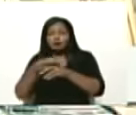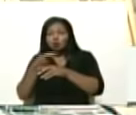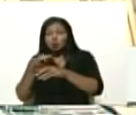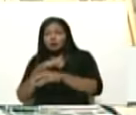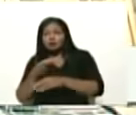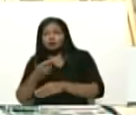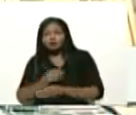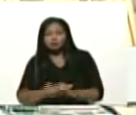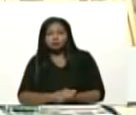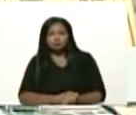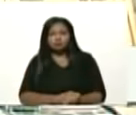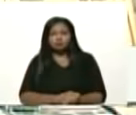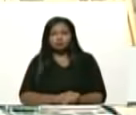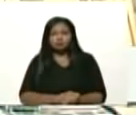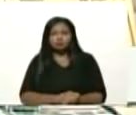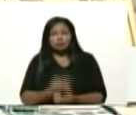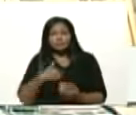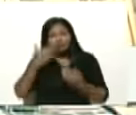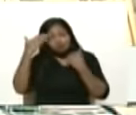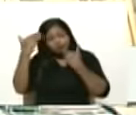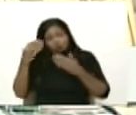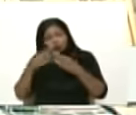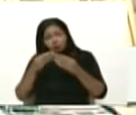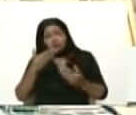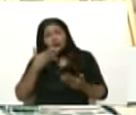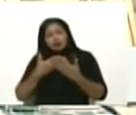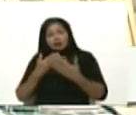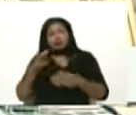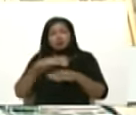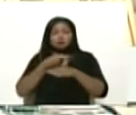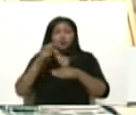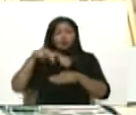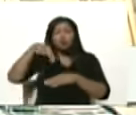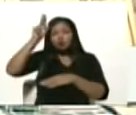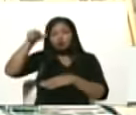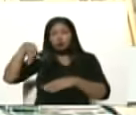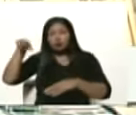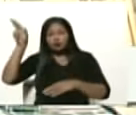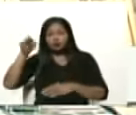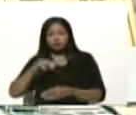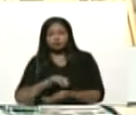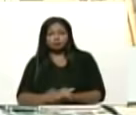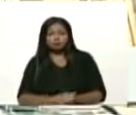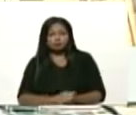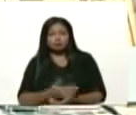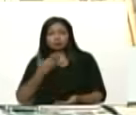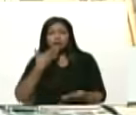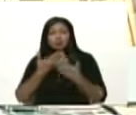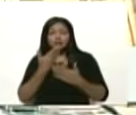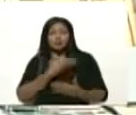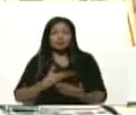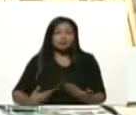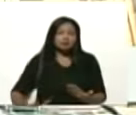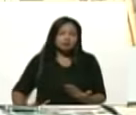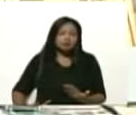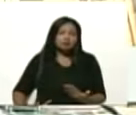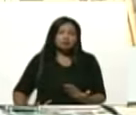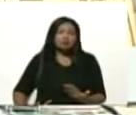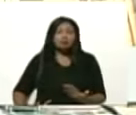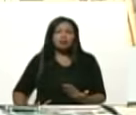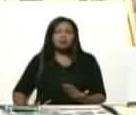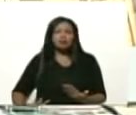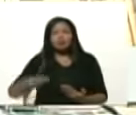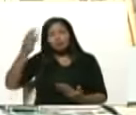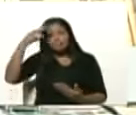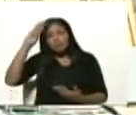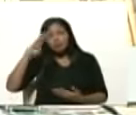mis saludos gracias al gobierno de Noruega, gracias al presidente López Obrador y al canciller